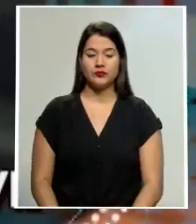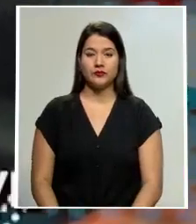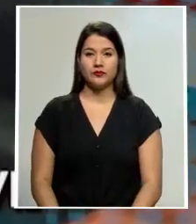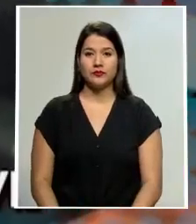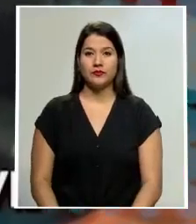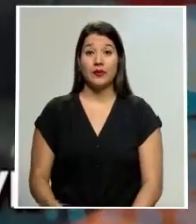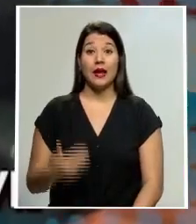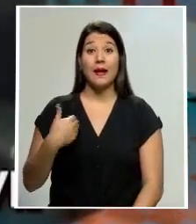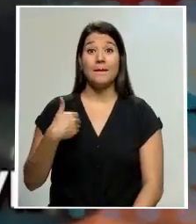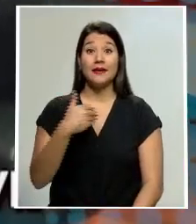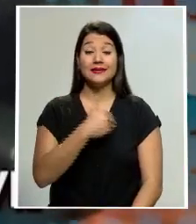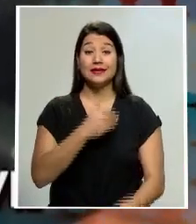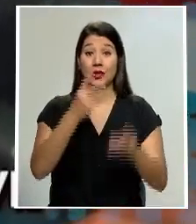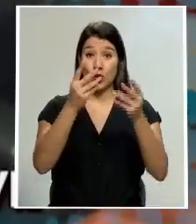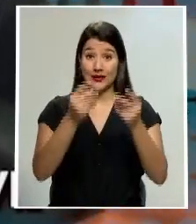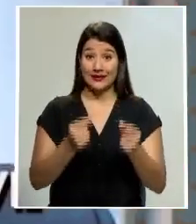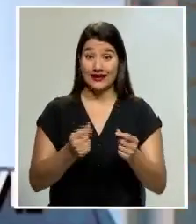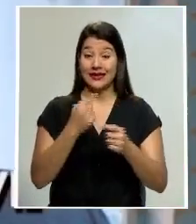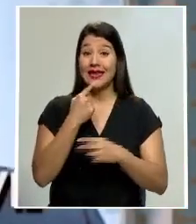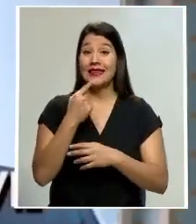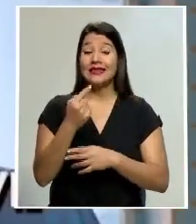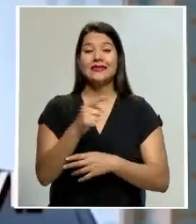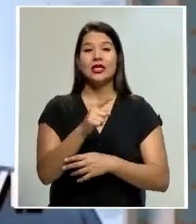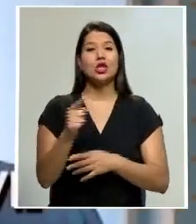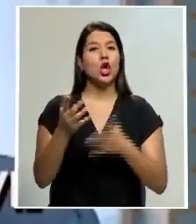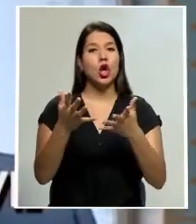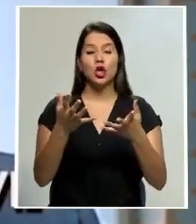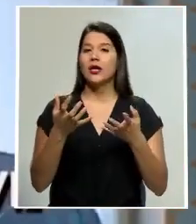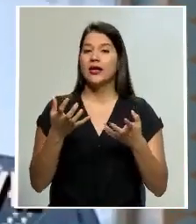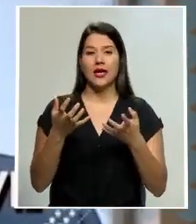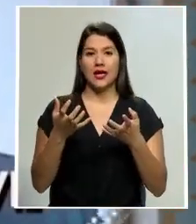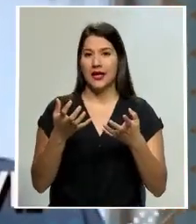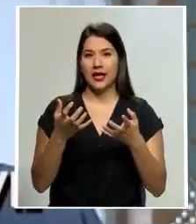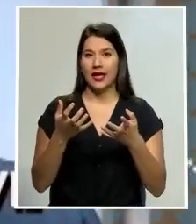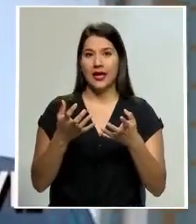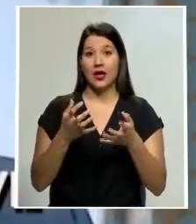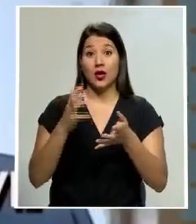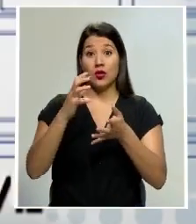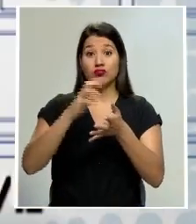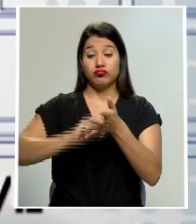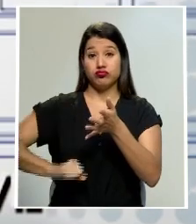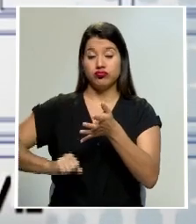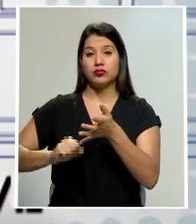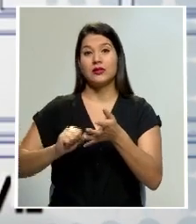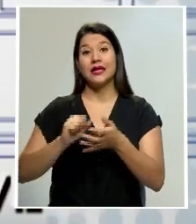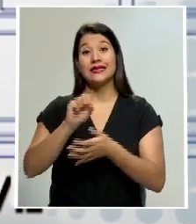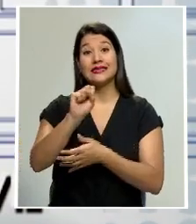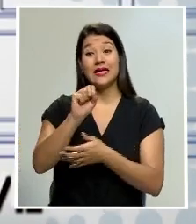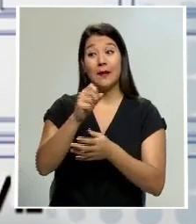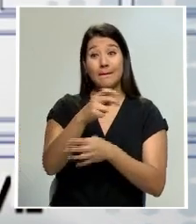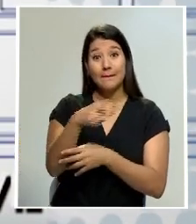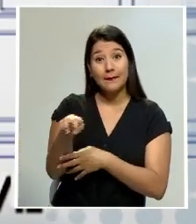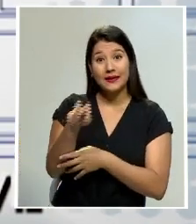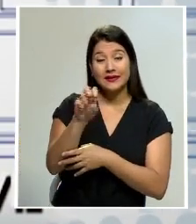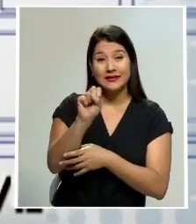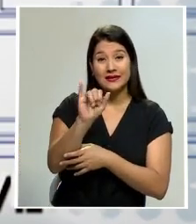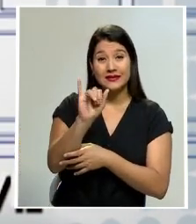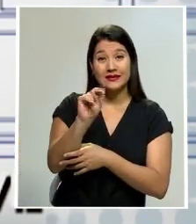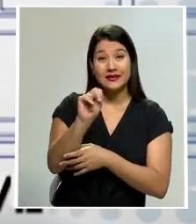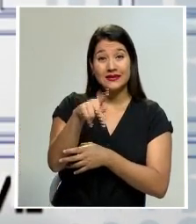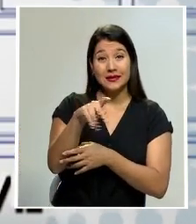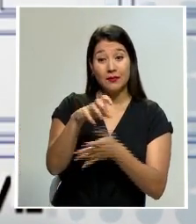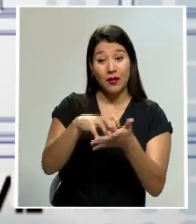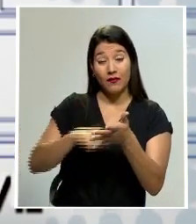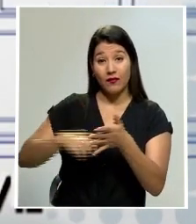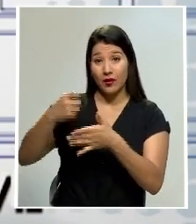El Ministerio de Hacienda aclaró que no pretenden grabar con el IVA las transacciones de Simpe Móvil, pero sí buscarán la forma de recuperar lo que están dejando de